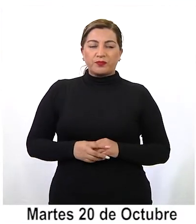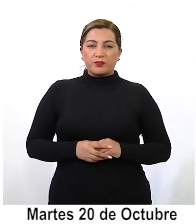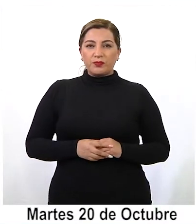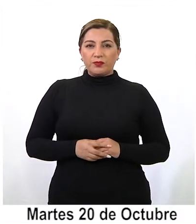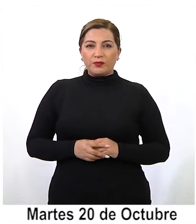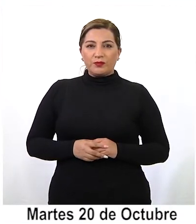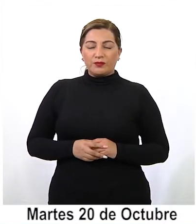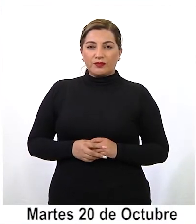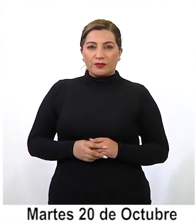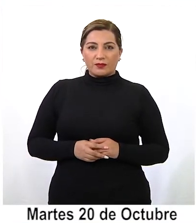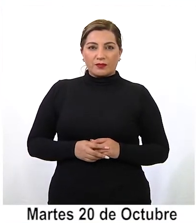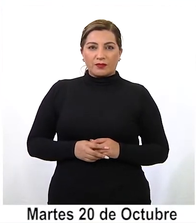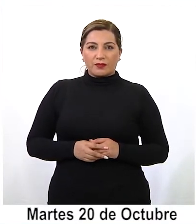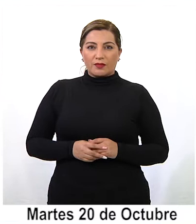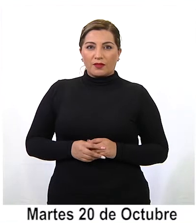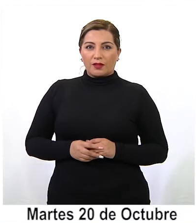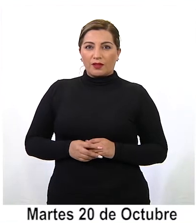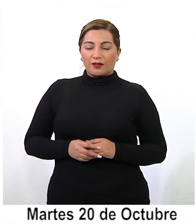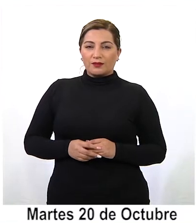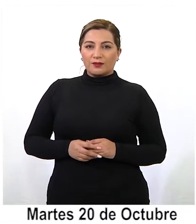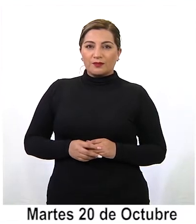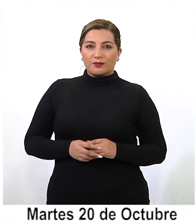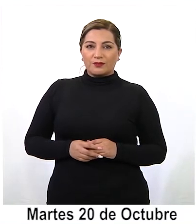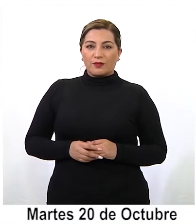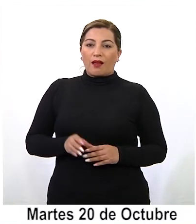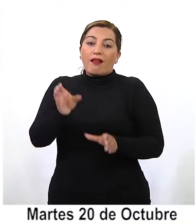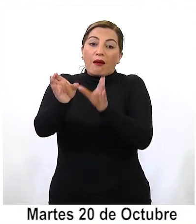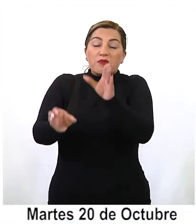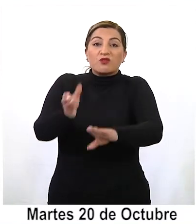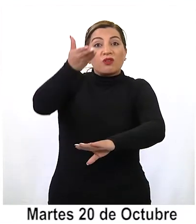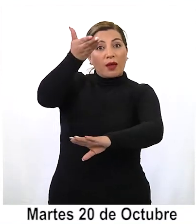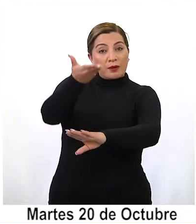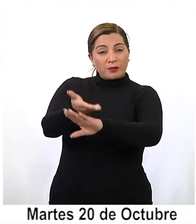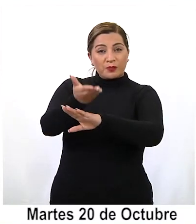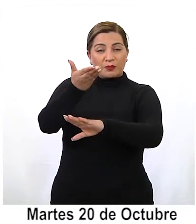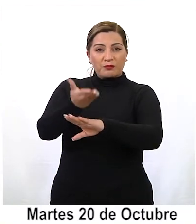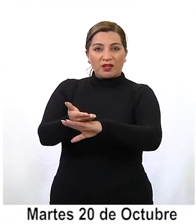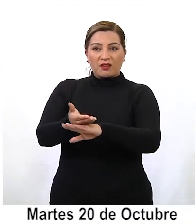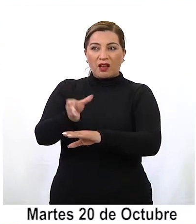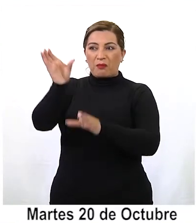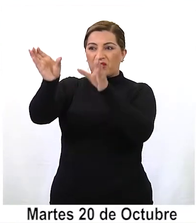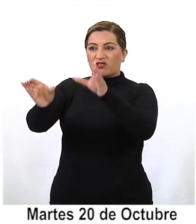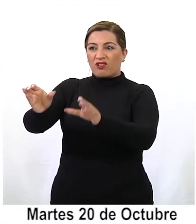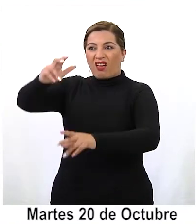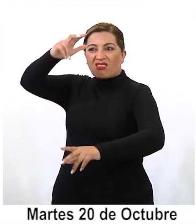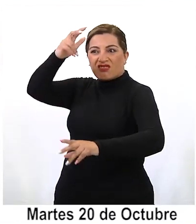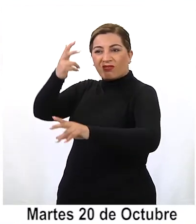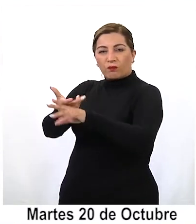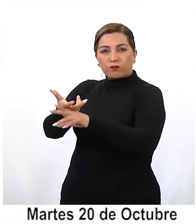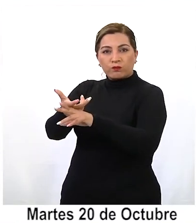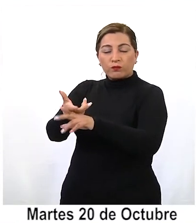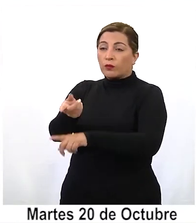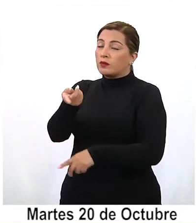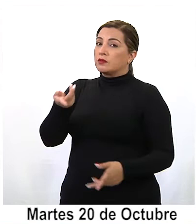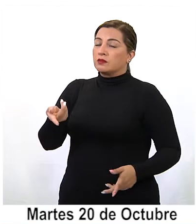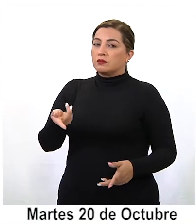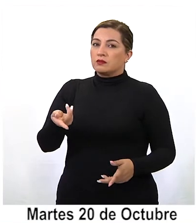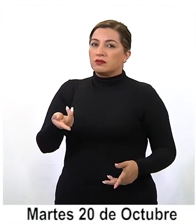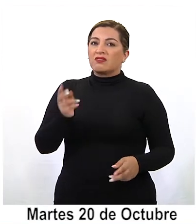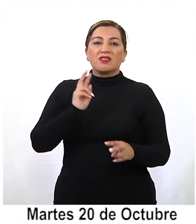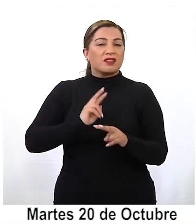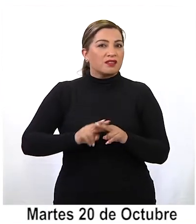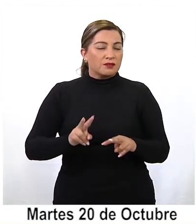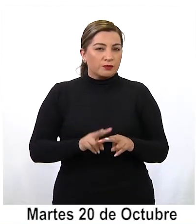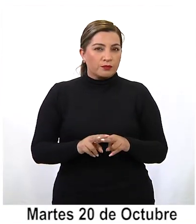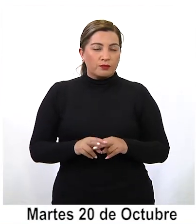pidiéndole a estos delincuentes violentos y vandalismos que se están